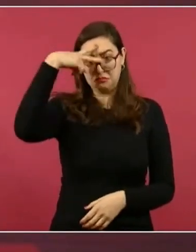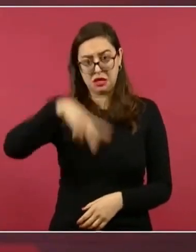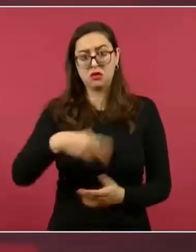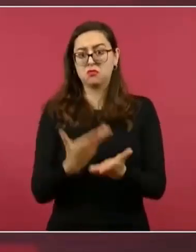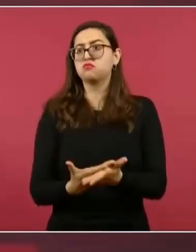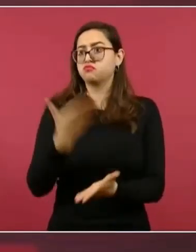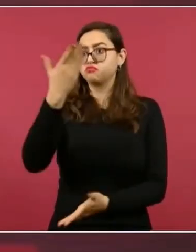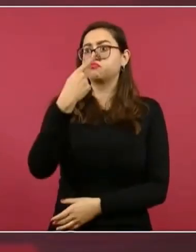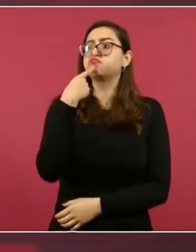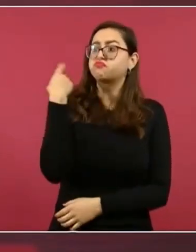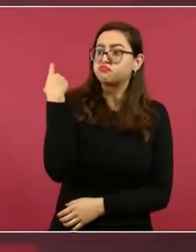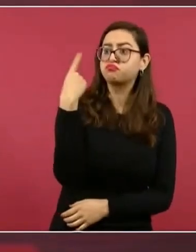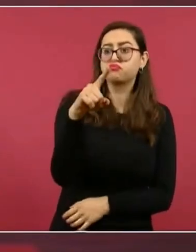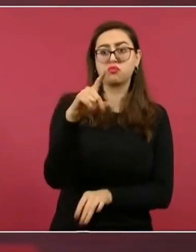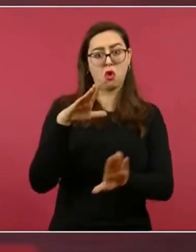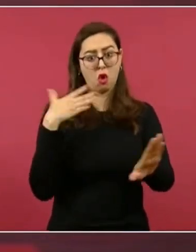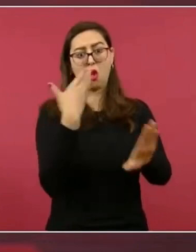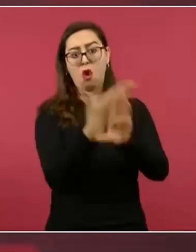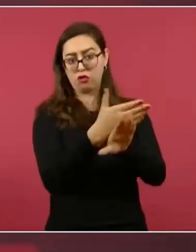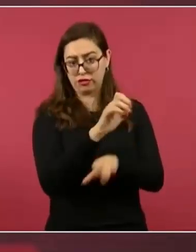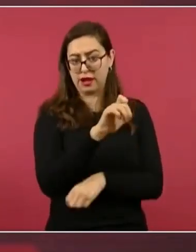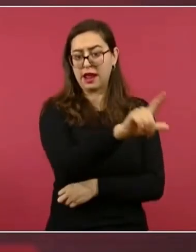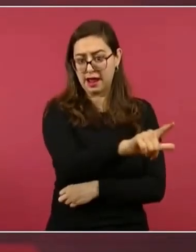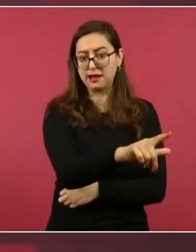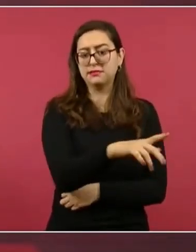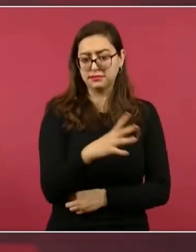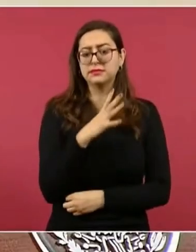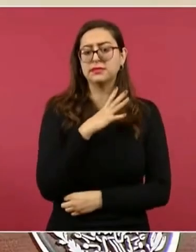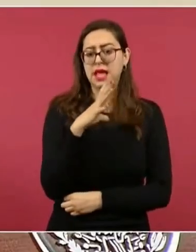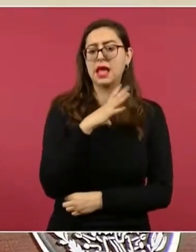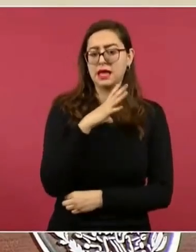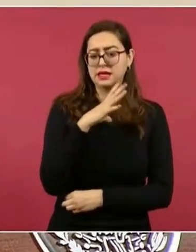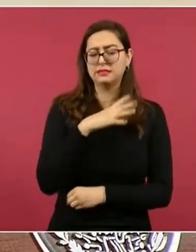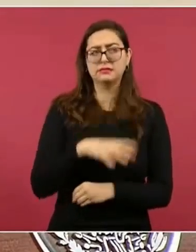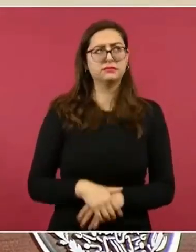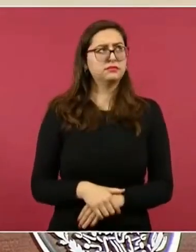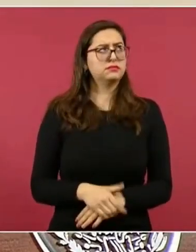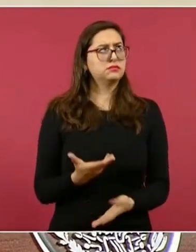desde 2020